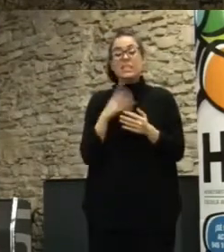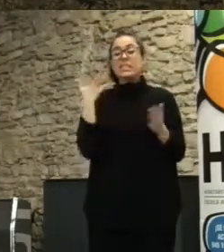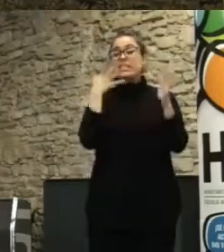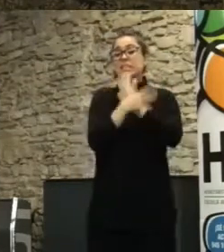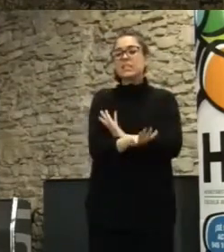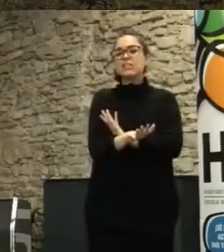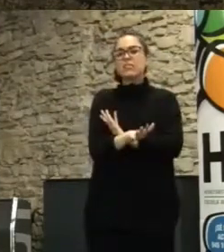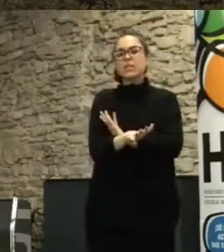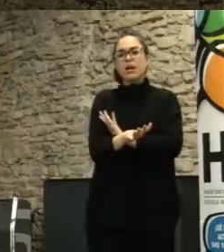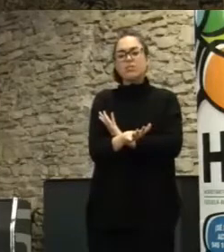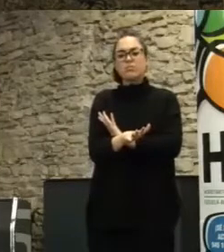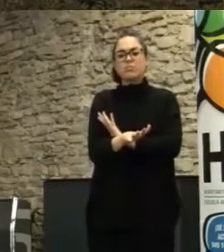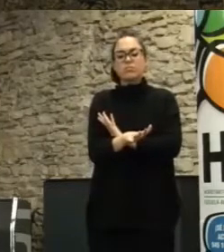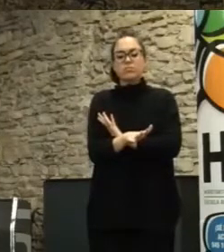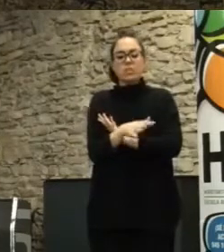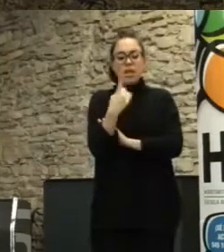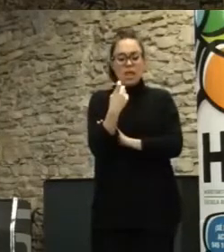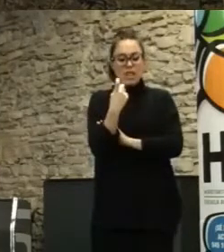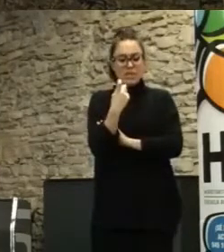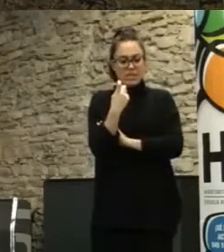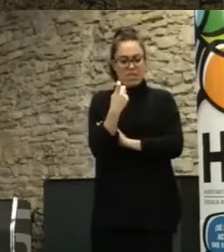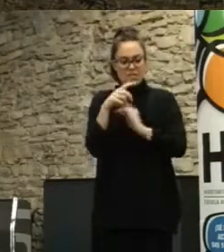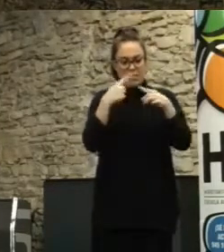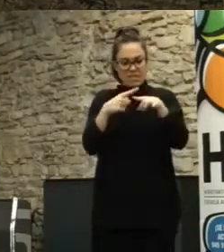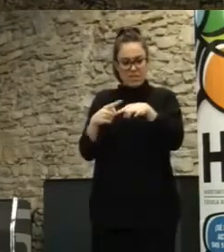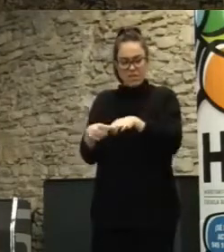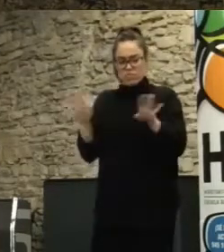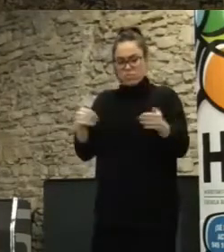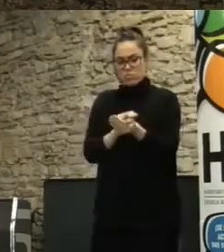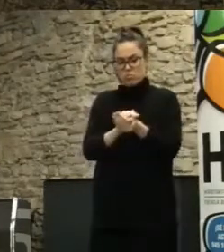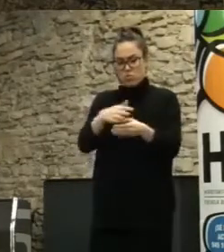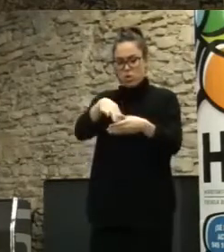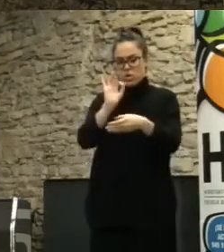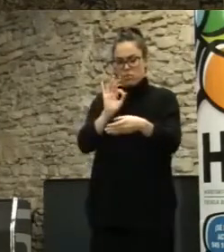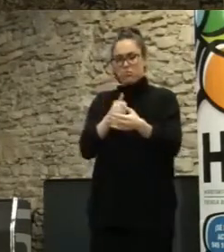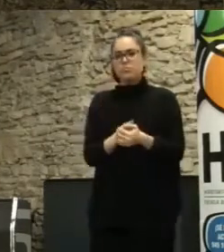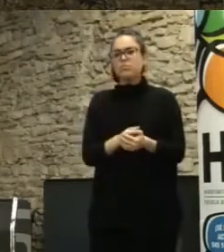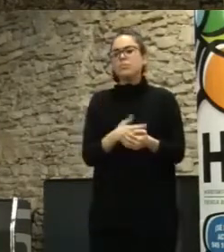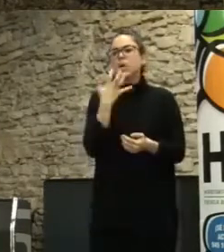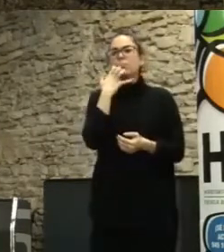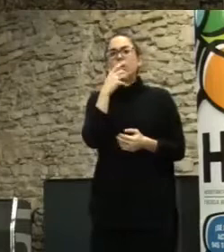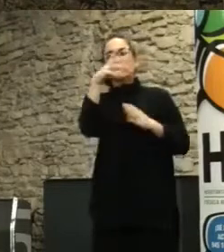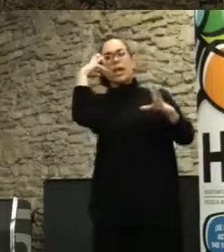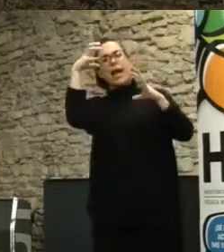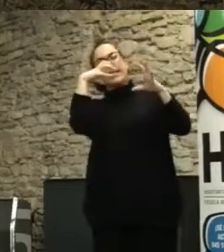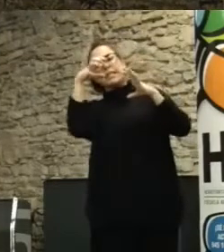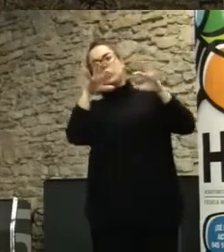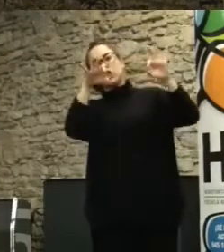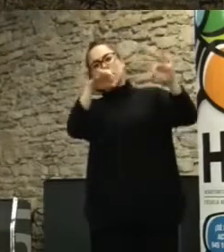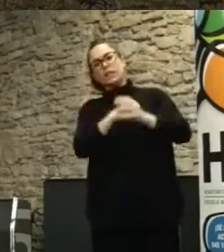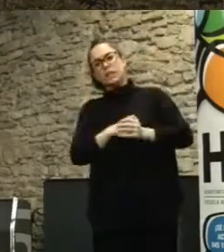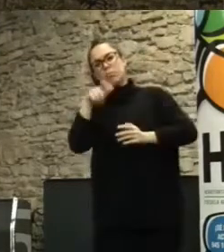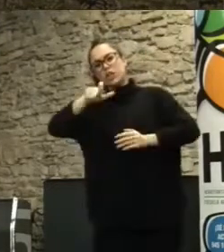es muy interesante como cuando haces un sorteo eligiendo perfiles concretos, bueno, si en este país hay tantos arquitectos, tantos urbanistas, tantos